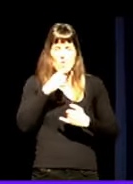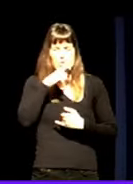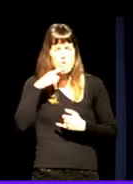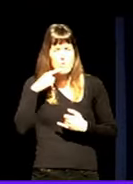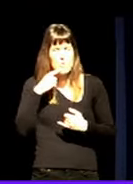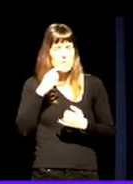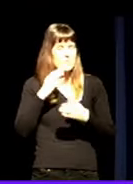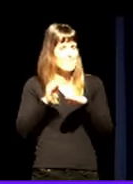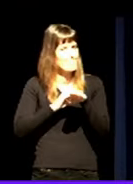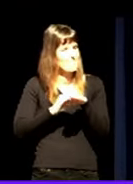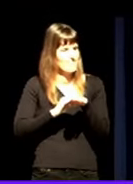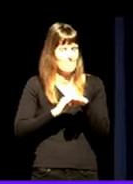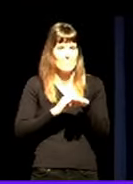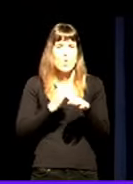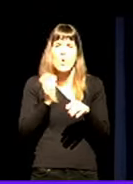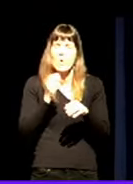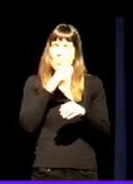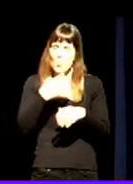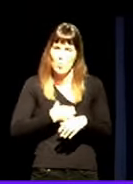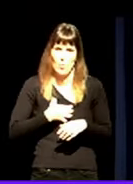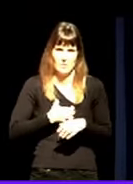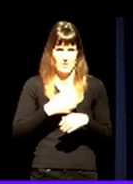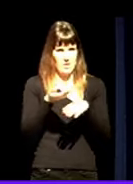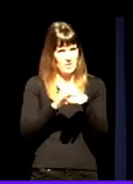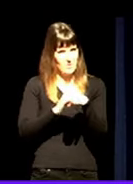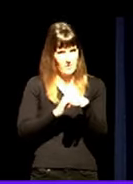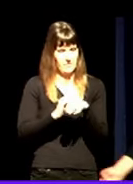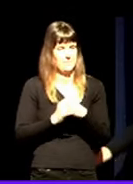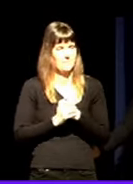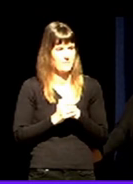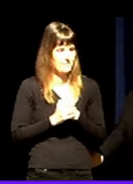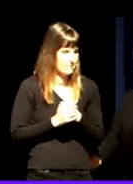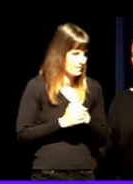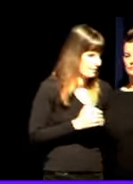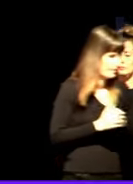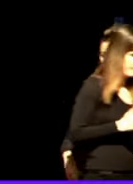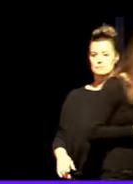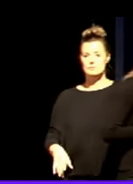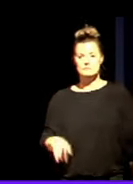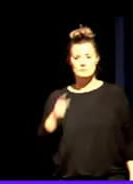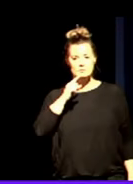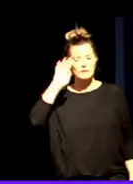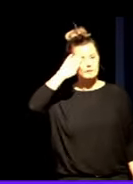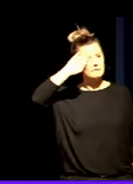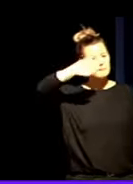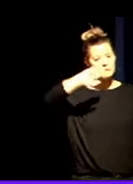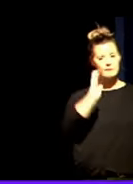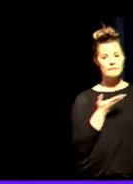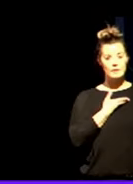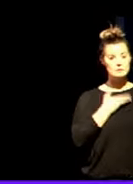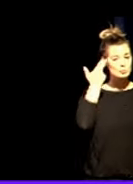cierra, o cierra en falso, o cuesta mucho cerrar. El impacto que deja una muerte por suicidio es terrible.